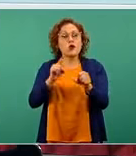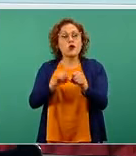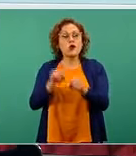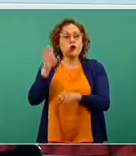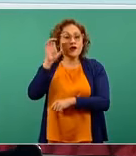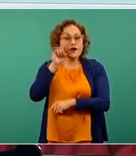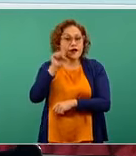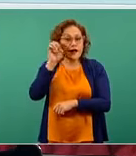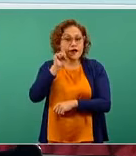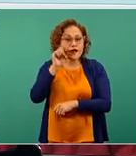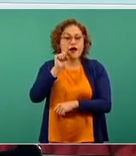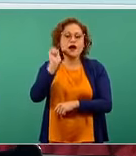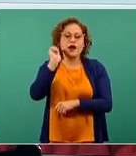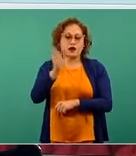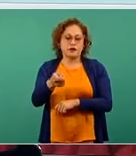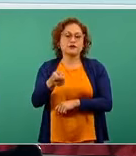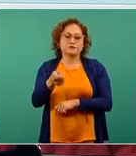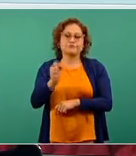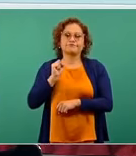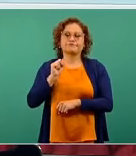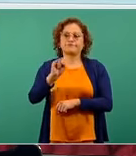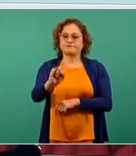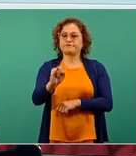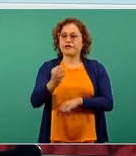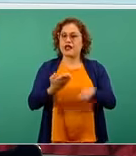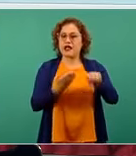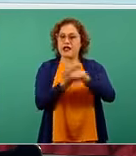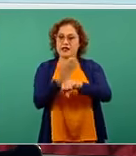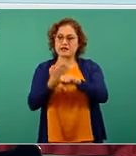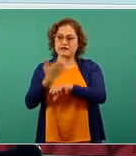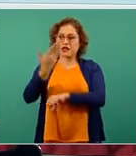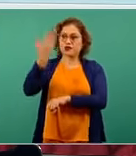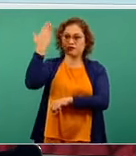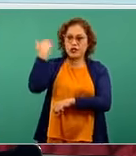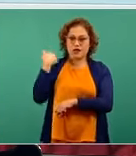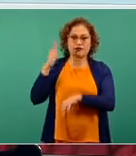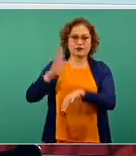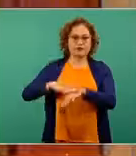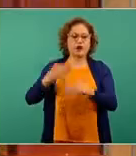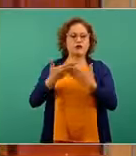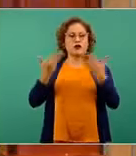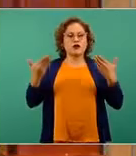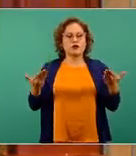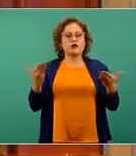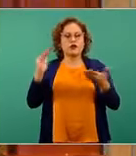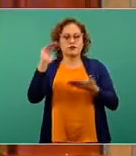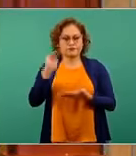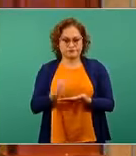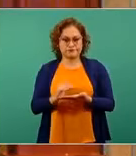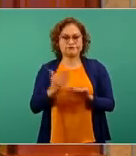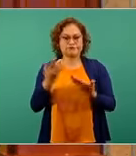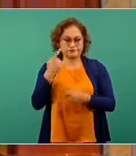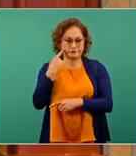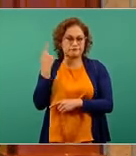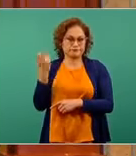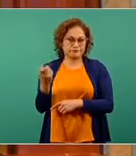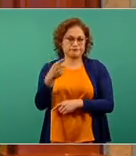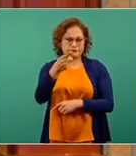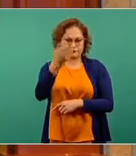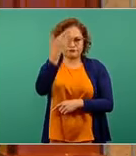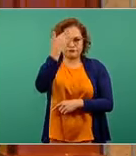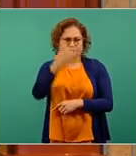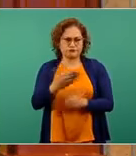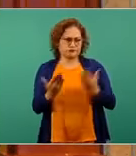una disminución en relación a las entidades que teníamos en la semana pasada. Si pueden revisar, obviamente